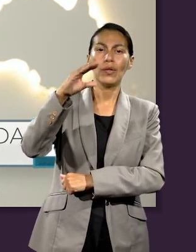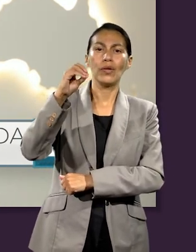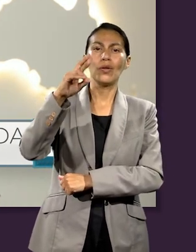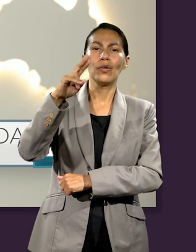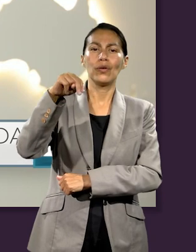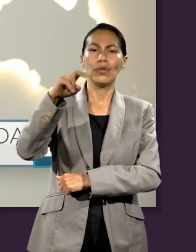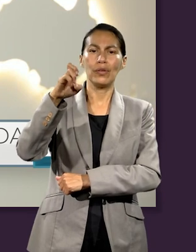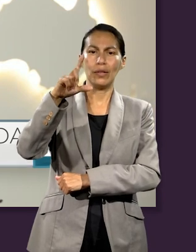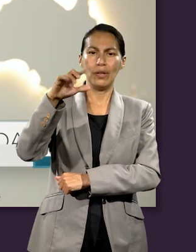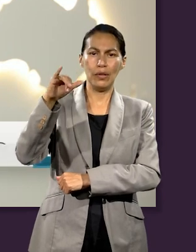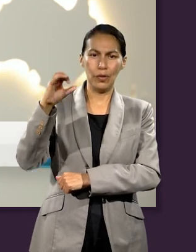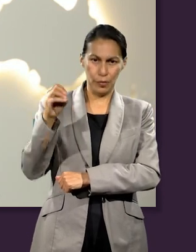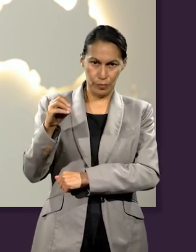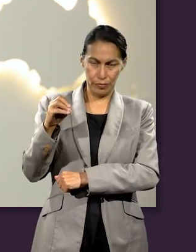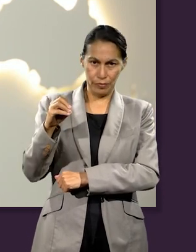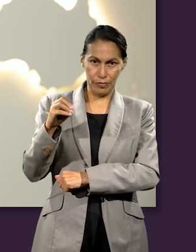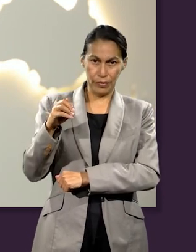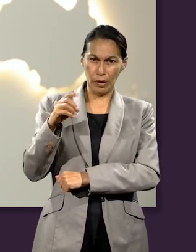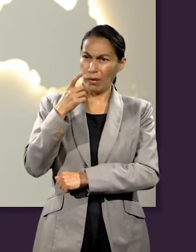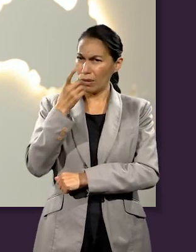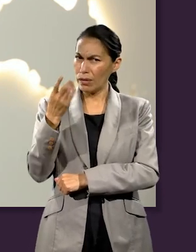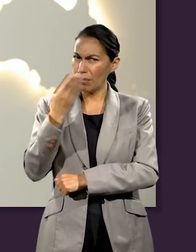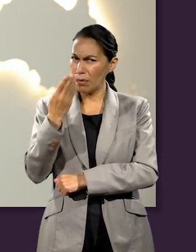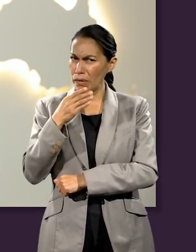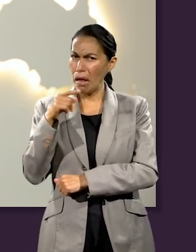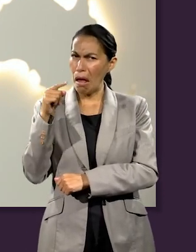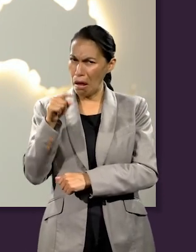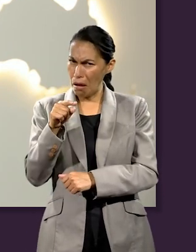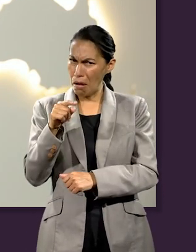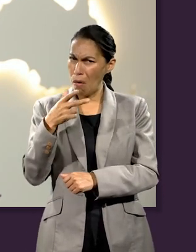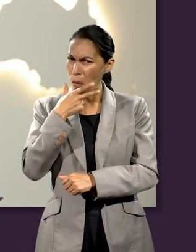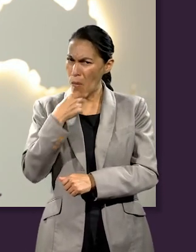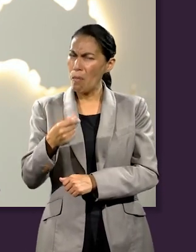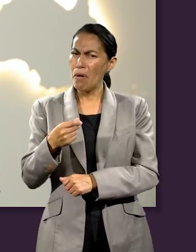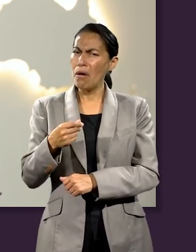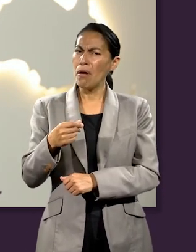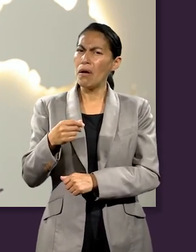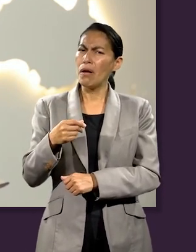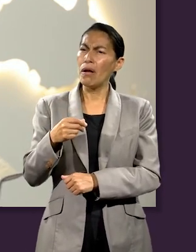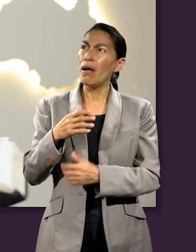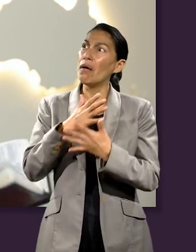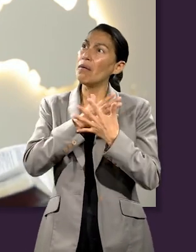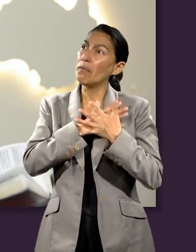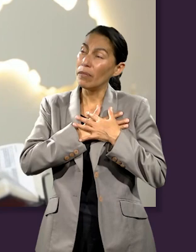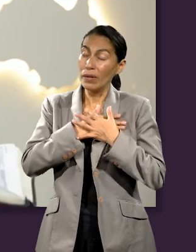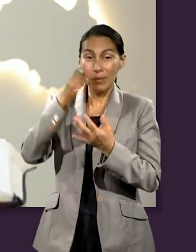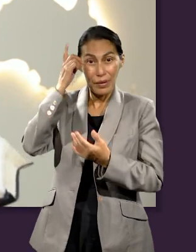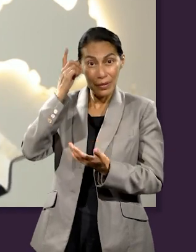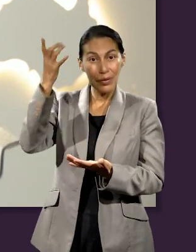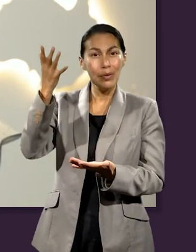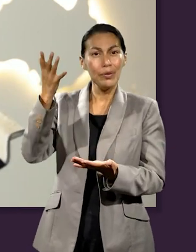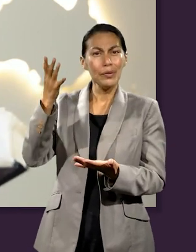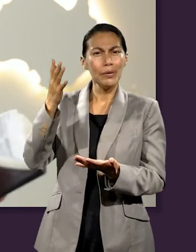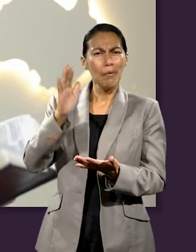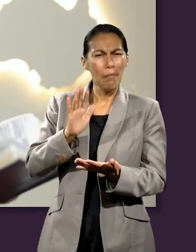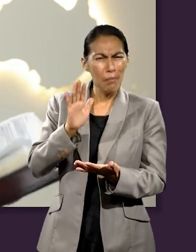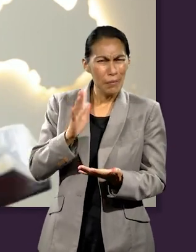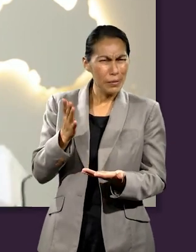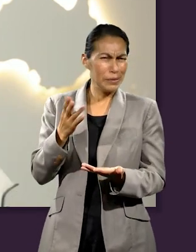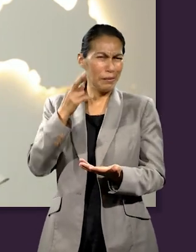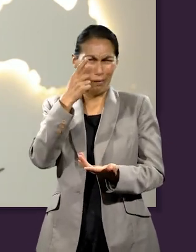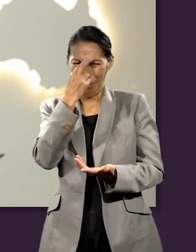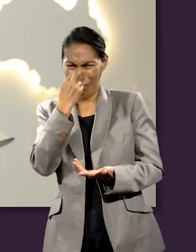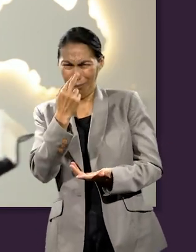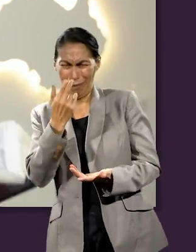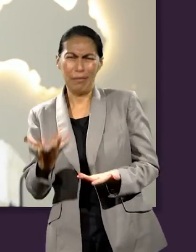Dicen esos versículos que Cornelio era un hombre temeroso de Dios. Increíble, pero en el pueblo, el pueblo que